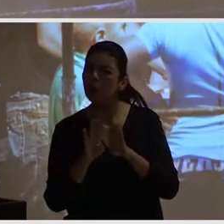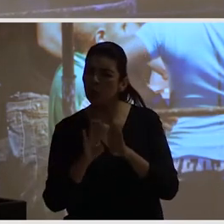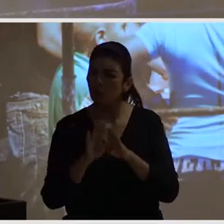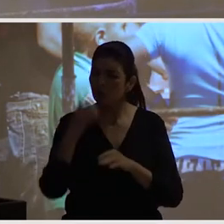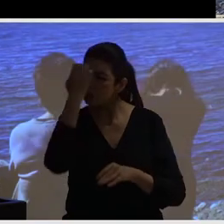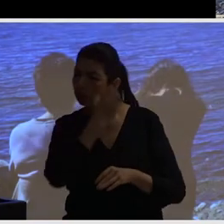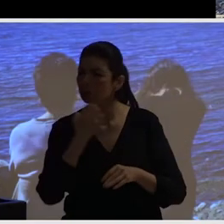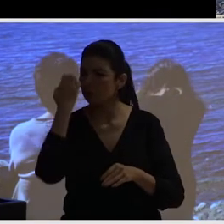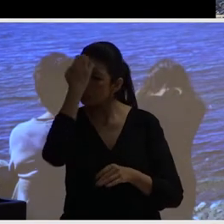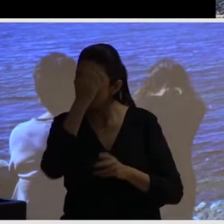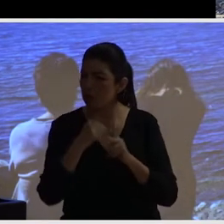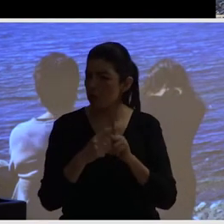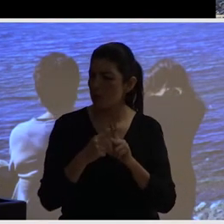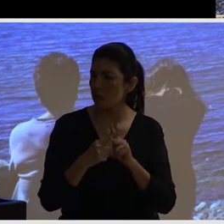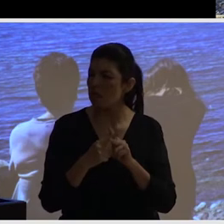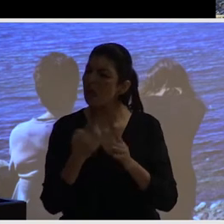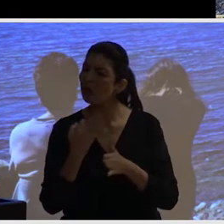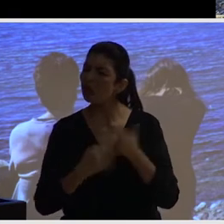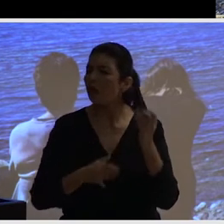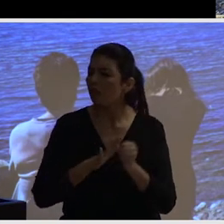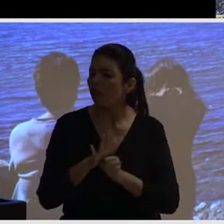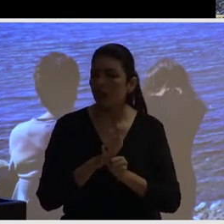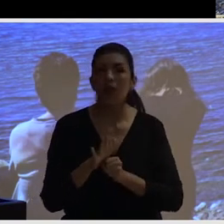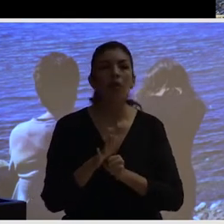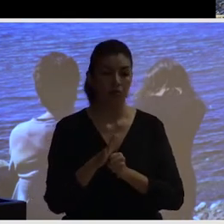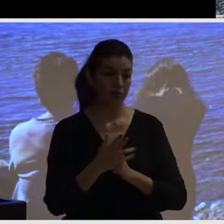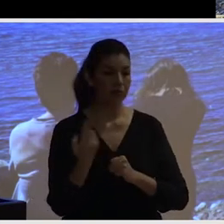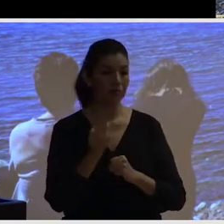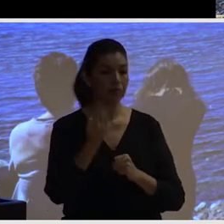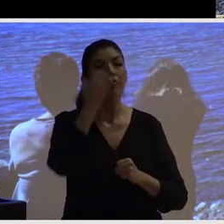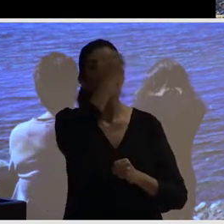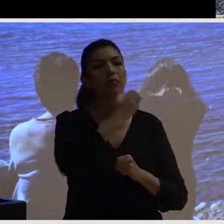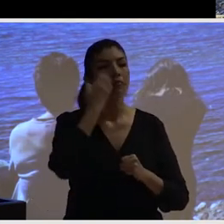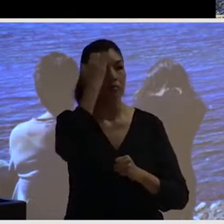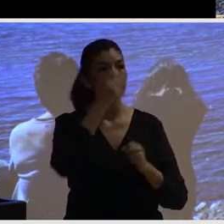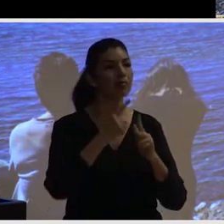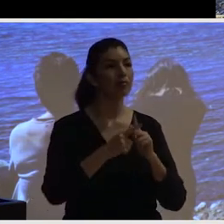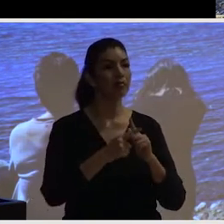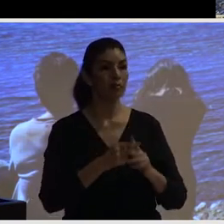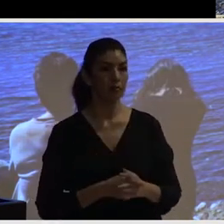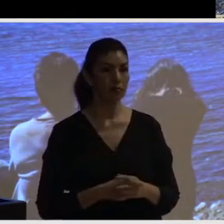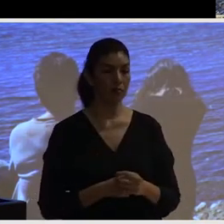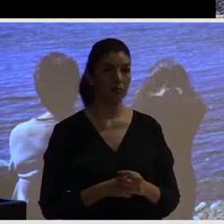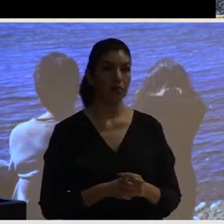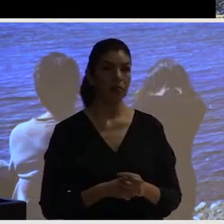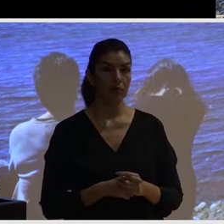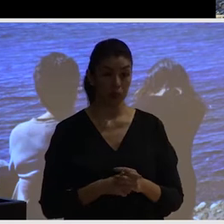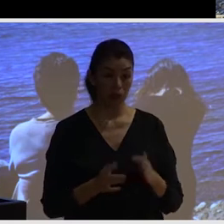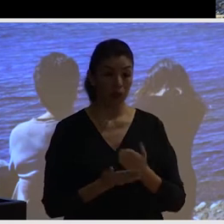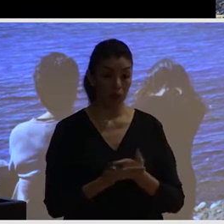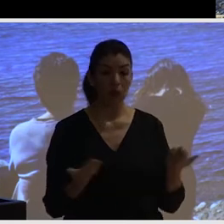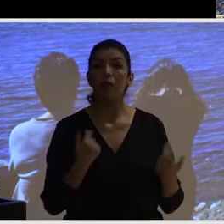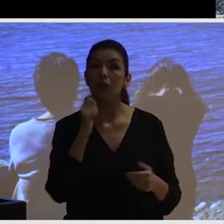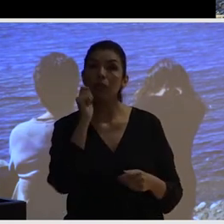cuáles son políticas urbanas que pueden mejorar la cosa. Y también hacemos cada vez más estudios sobre el